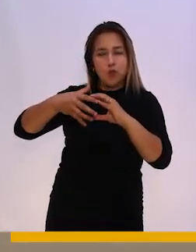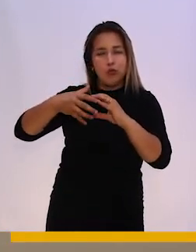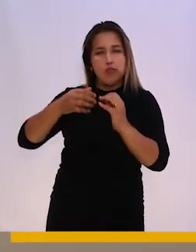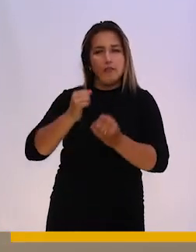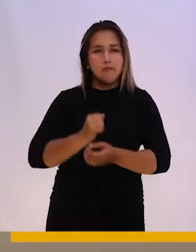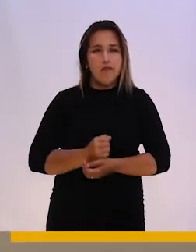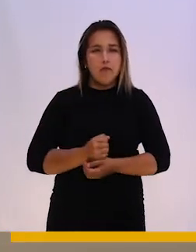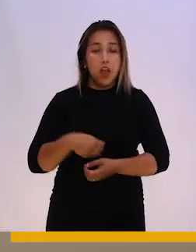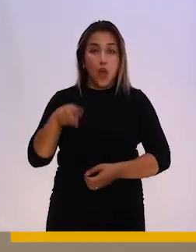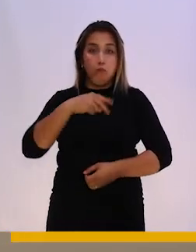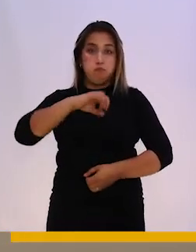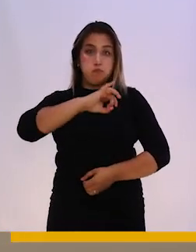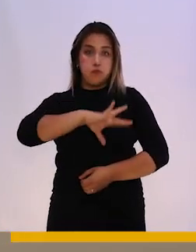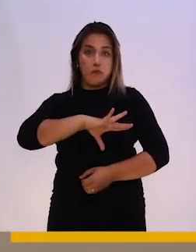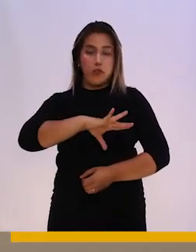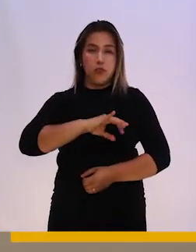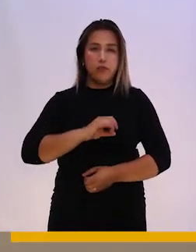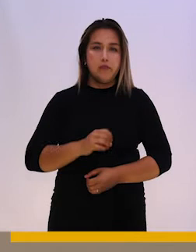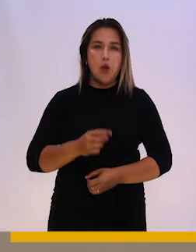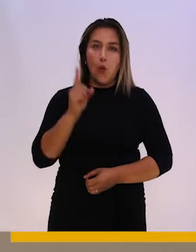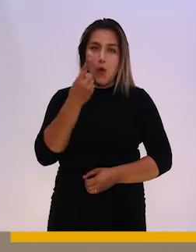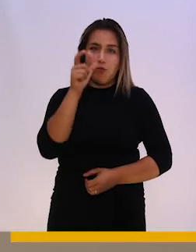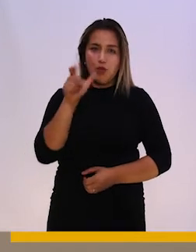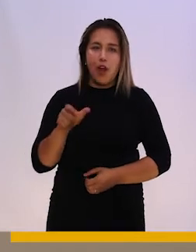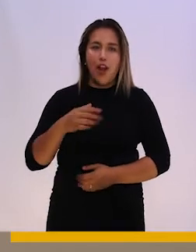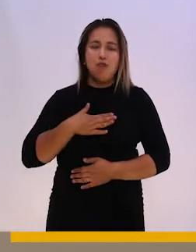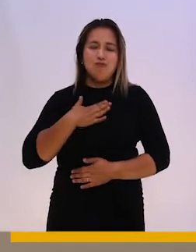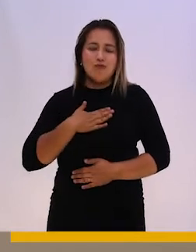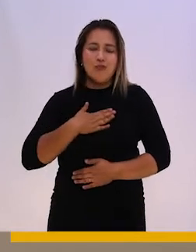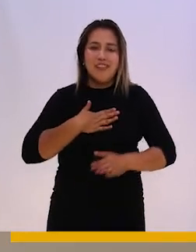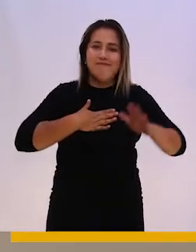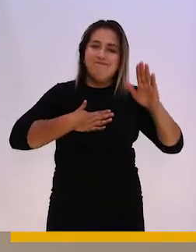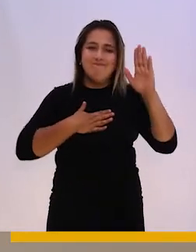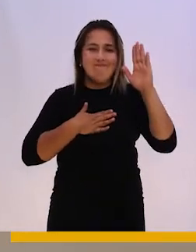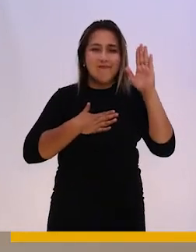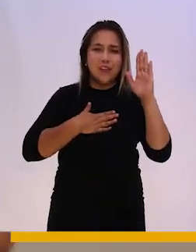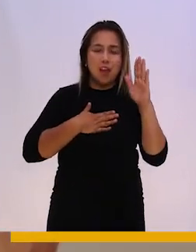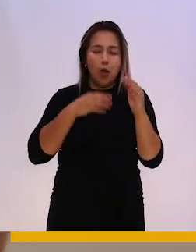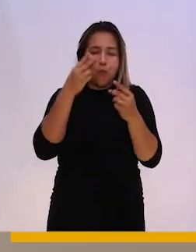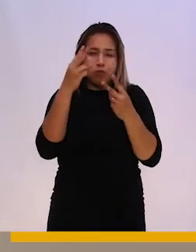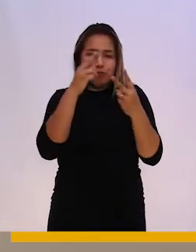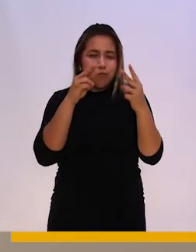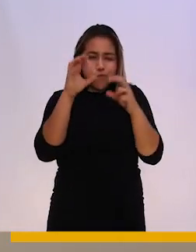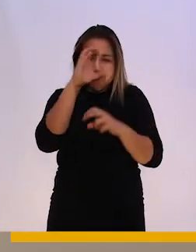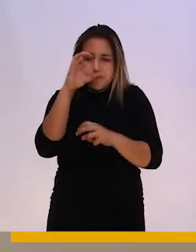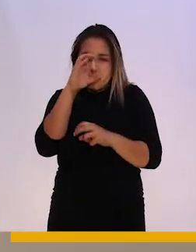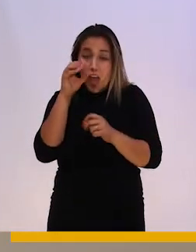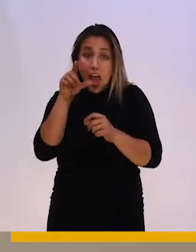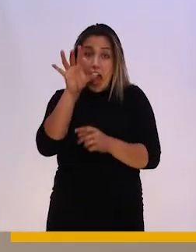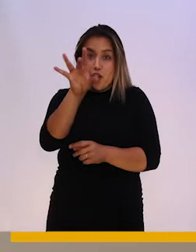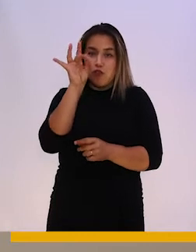gusta bailar puede encontrar en internet ya sean tutoriales, videos musicales de antaños, por ejemplo,